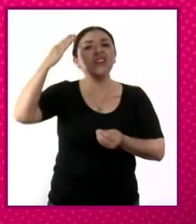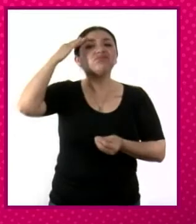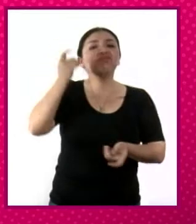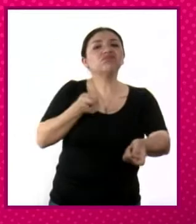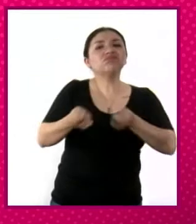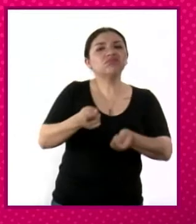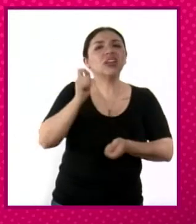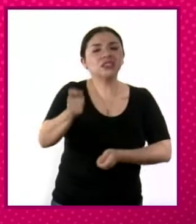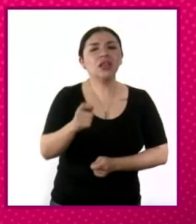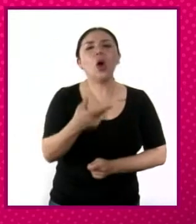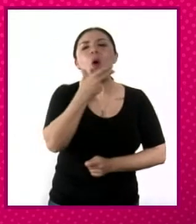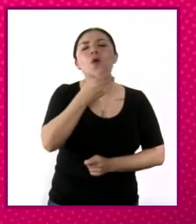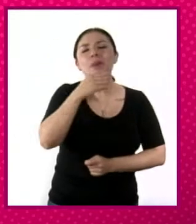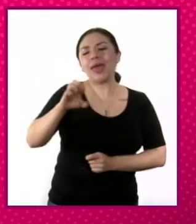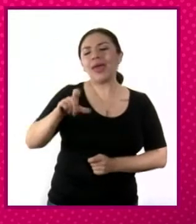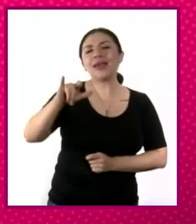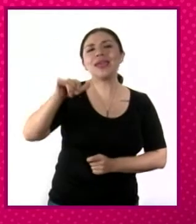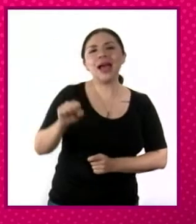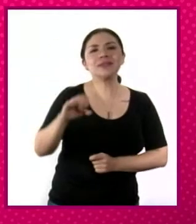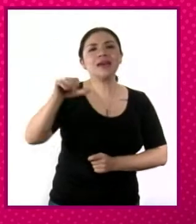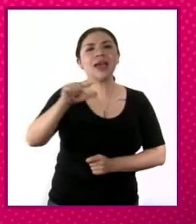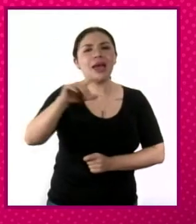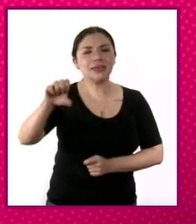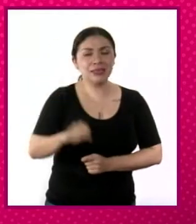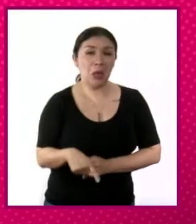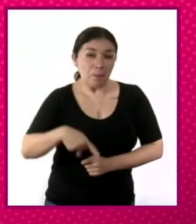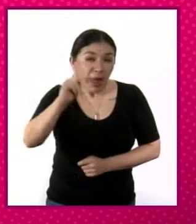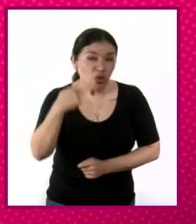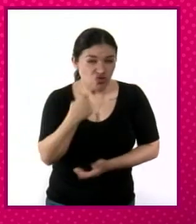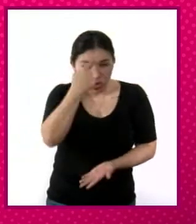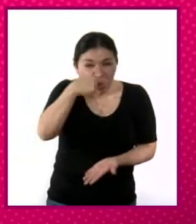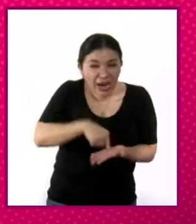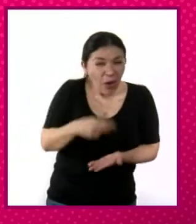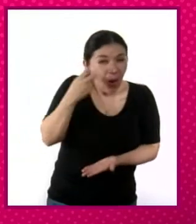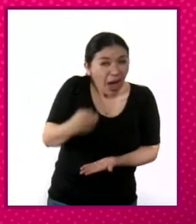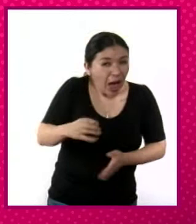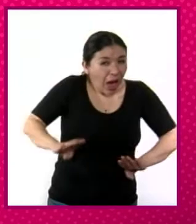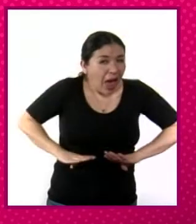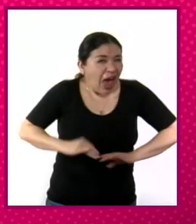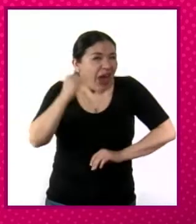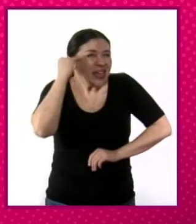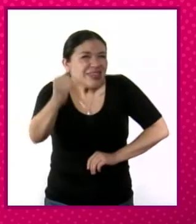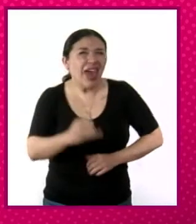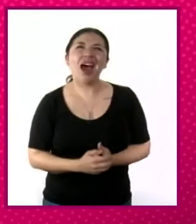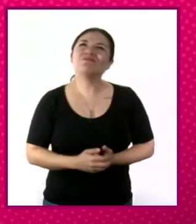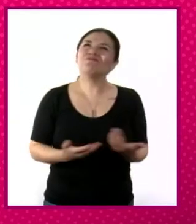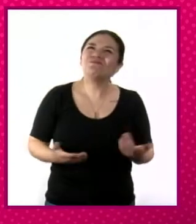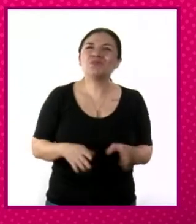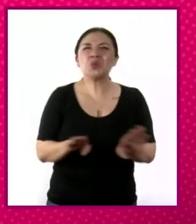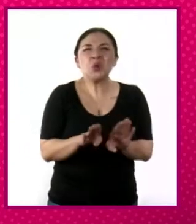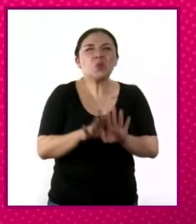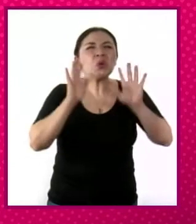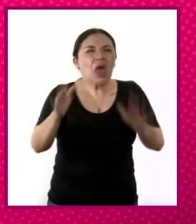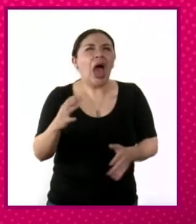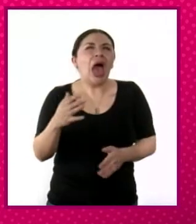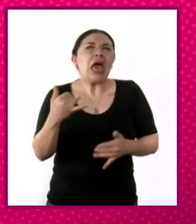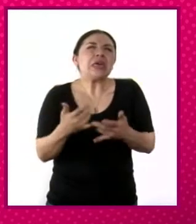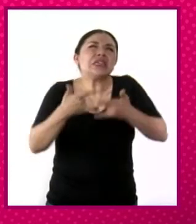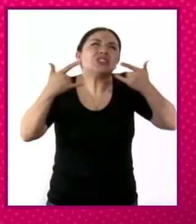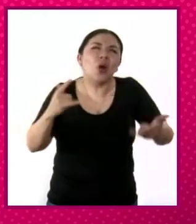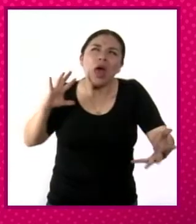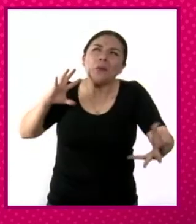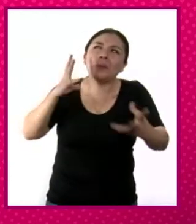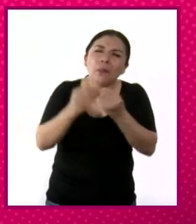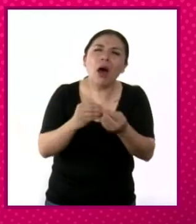personaje como Plutarco Elías Calles. Sin embargo, yo creo que hay que matizar esta idea que se ha transmitido a lo largo de los